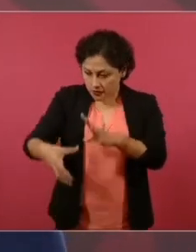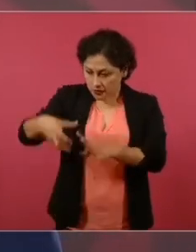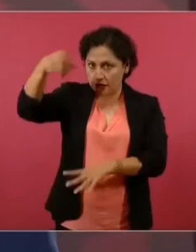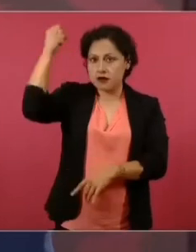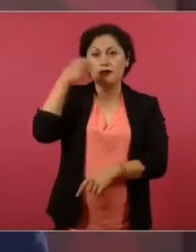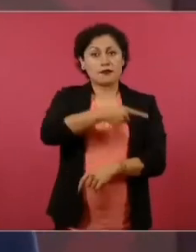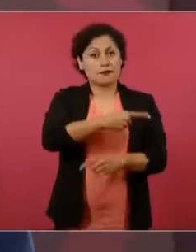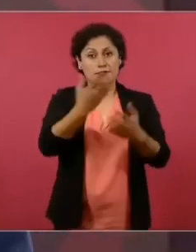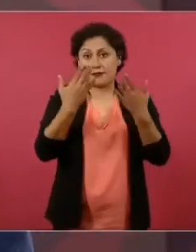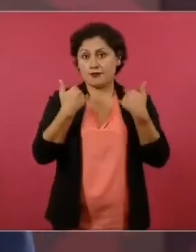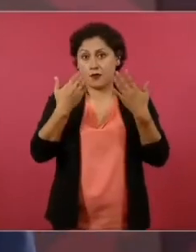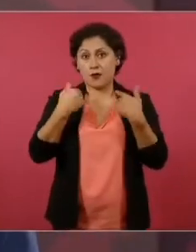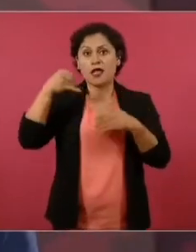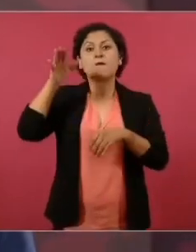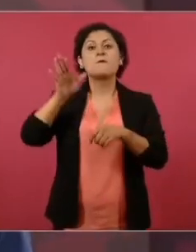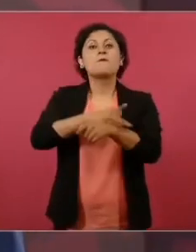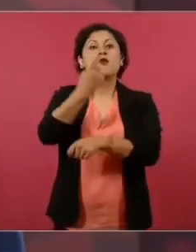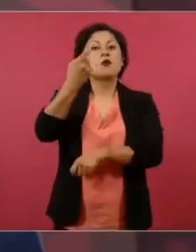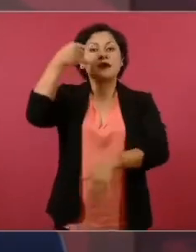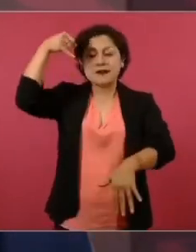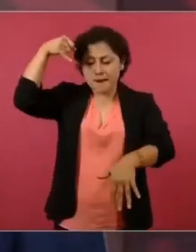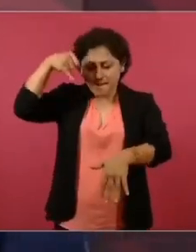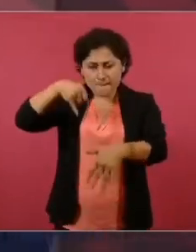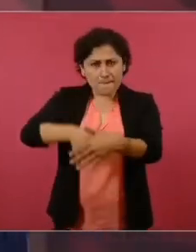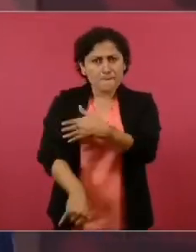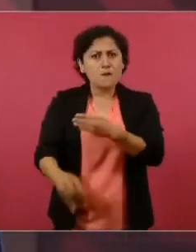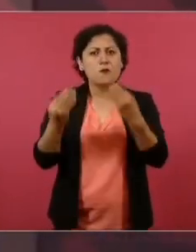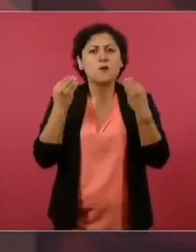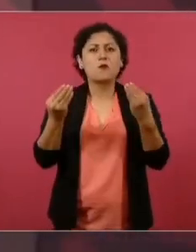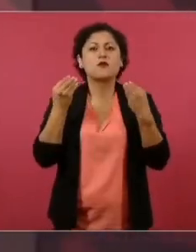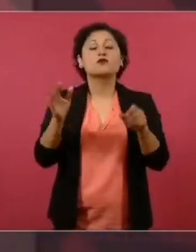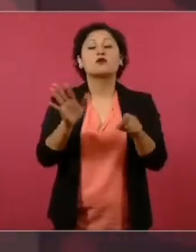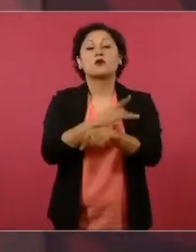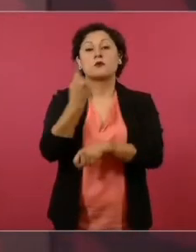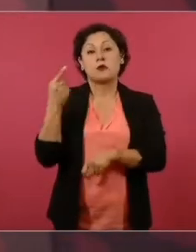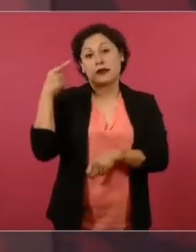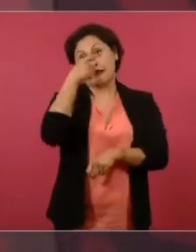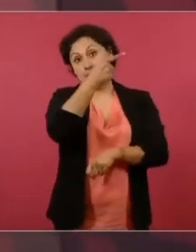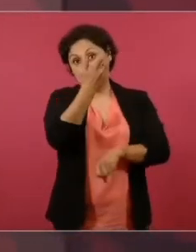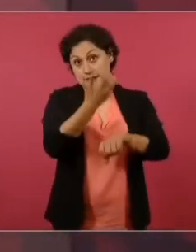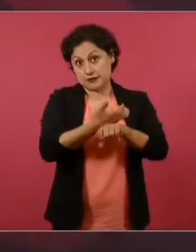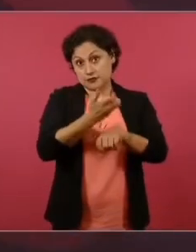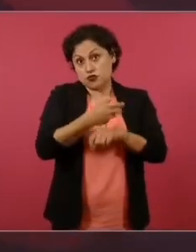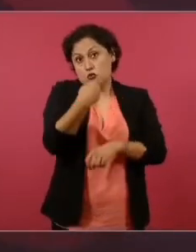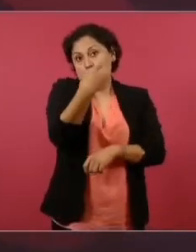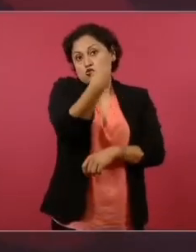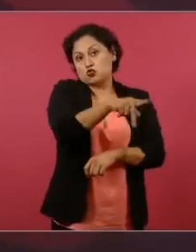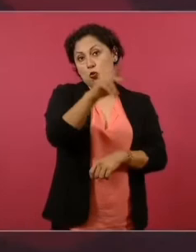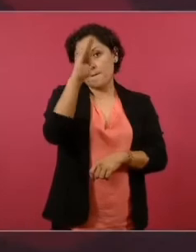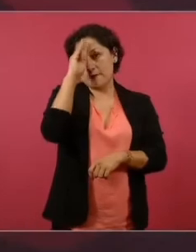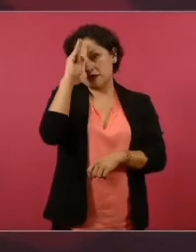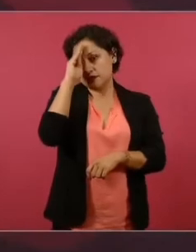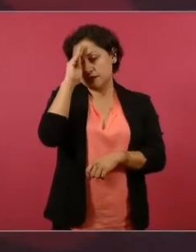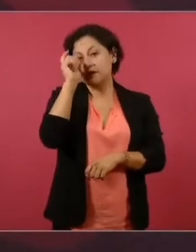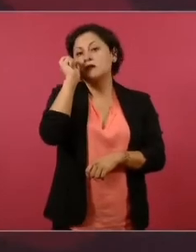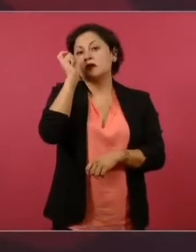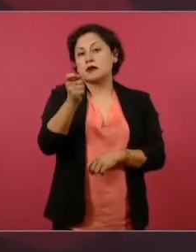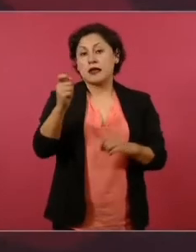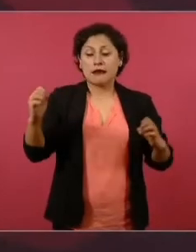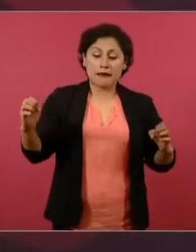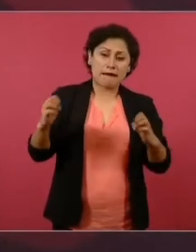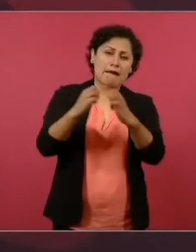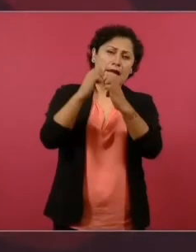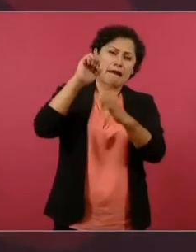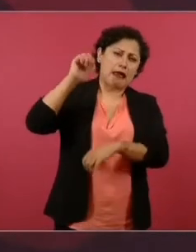para entrar a esas profundidades, porque además ellos tienen en su concepción de que cuando sucede un accidente así,